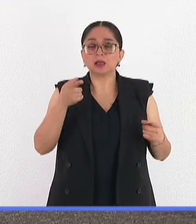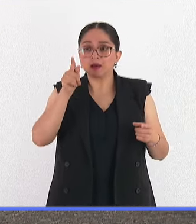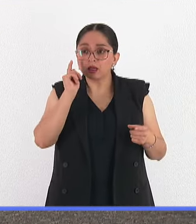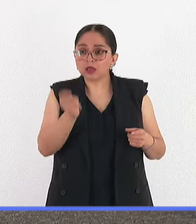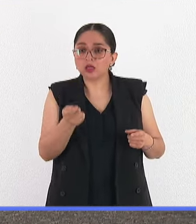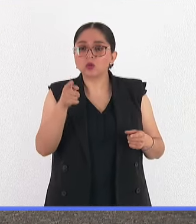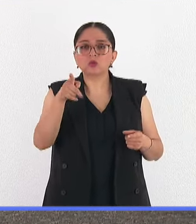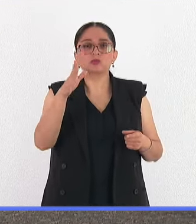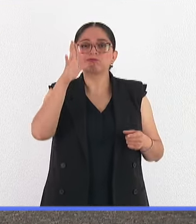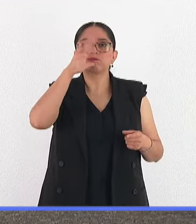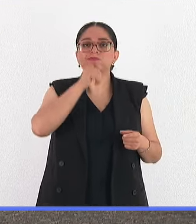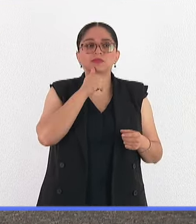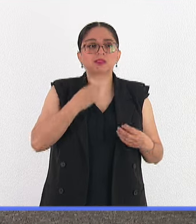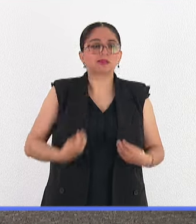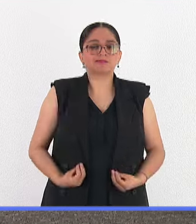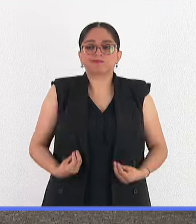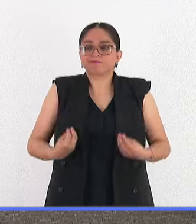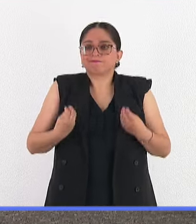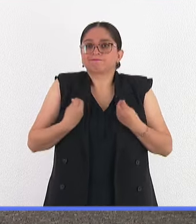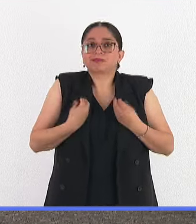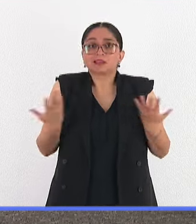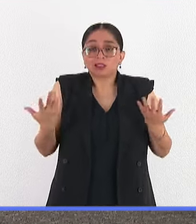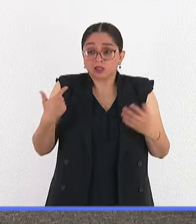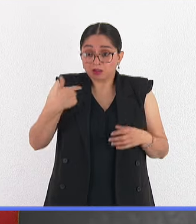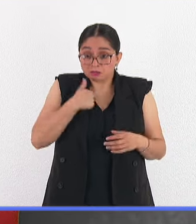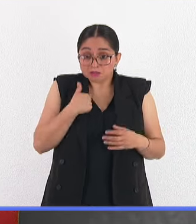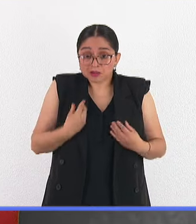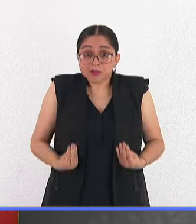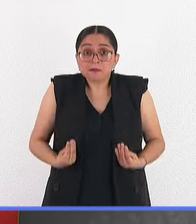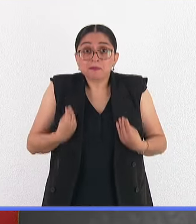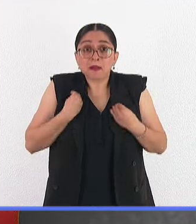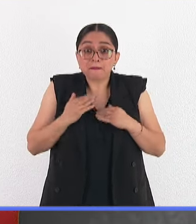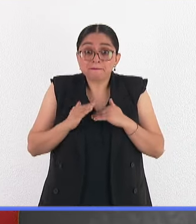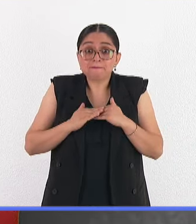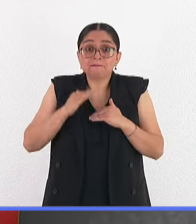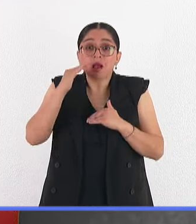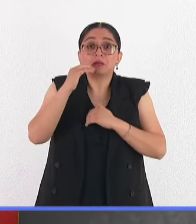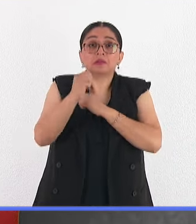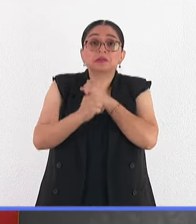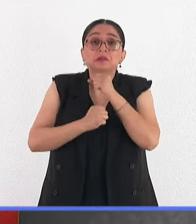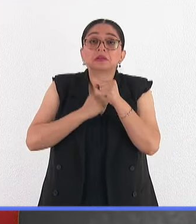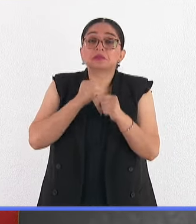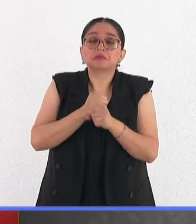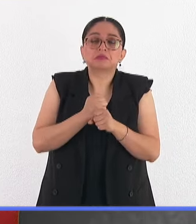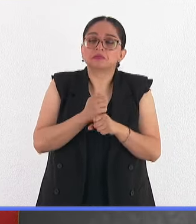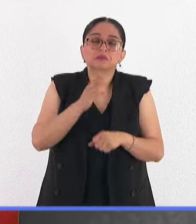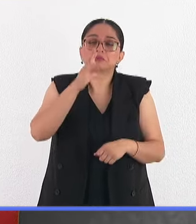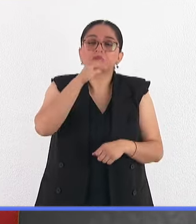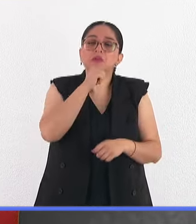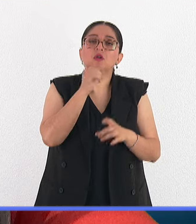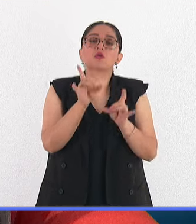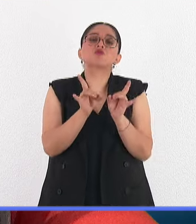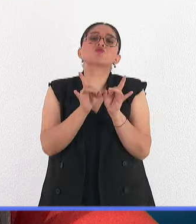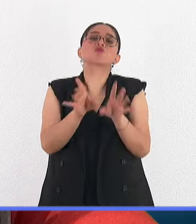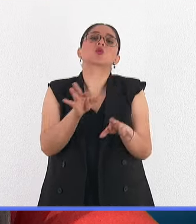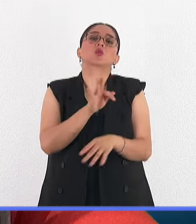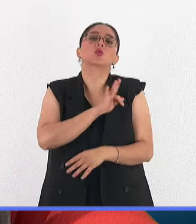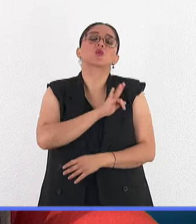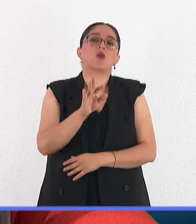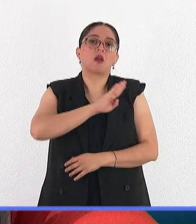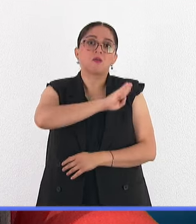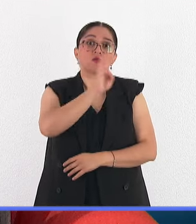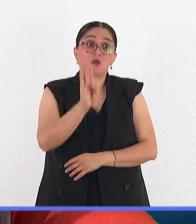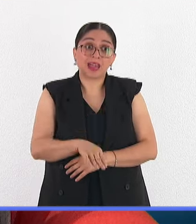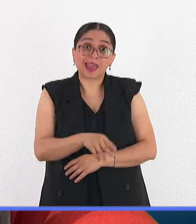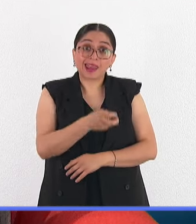con la vida. Entonces la calidad de vida de los individuos baja y puede llegar en un momento dado hasta causar la muerte. Ese